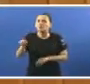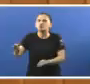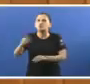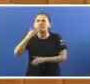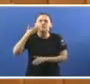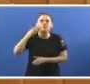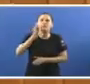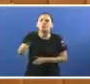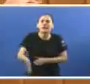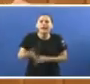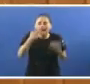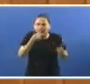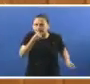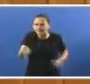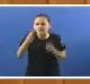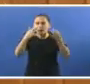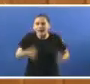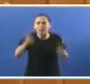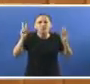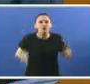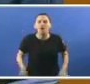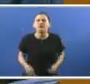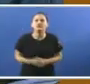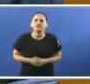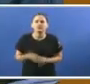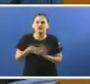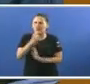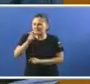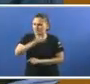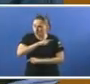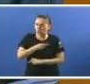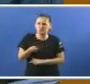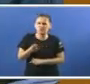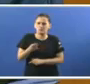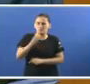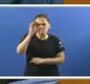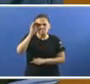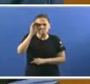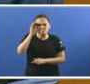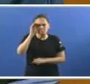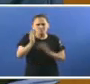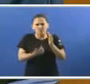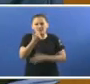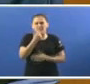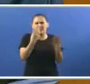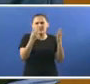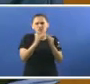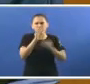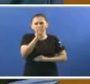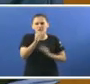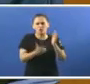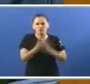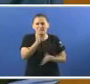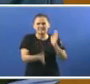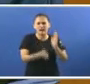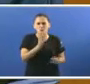cando dan os datos que non son reais E é insultante escoitar como escoitamos esta mañán 85 días en traumatología